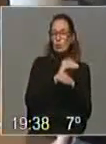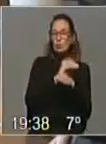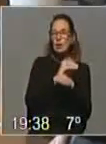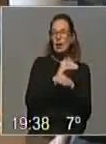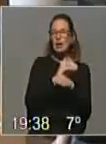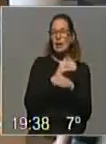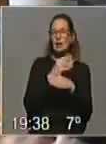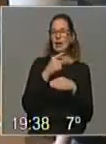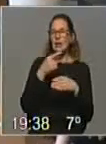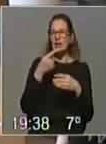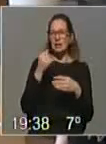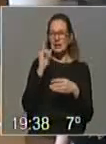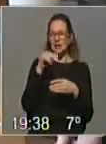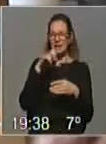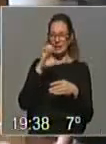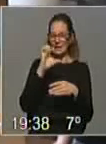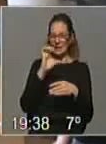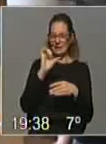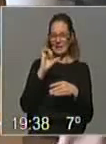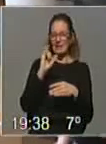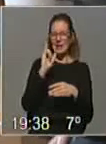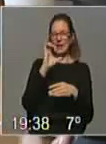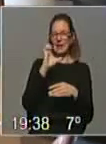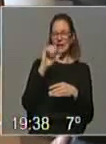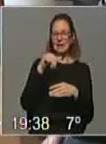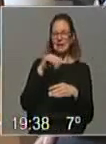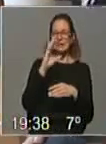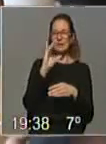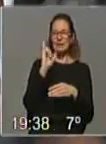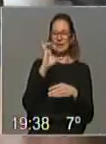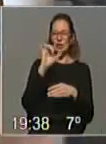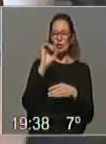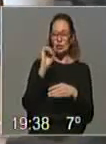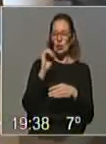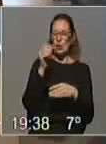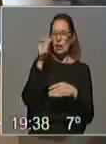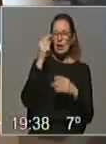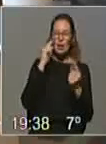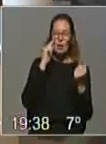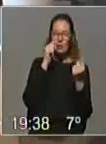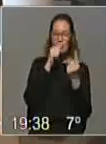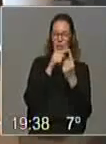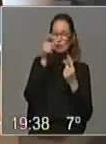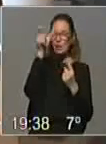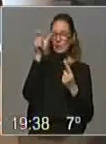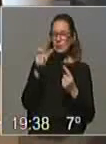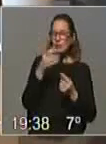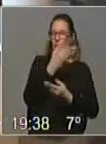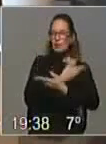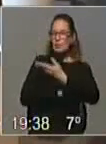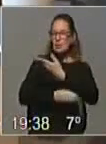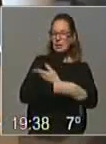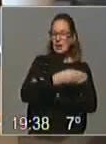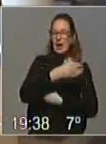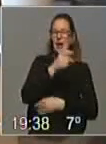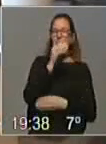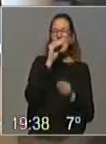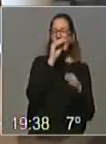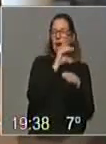cultural Inés Enciso. El foco está en la inclusión de personas con discapacidad en el ámbito cultural,